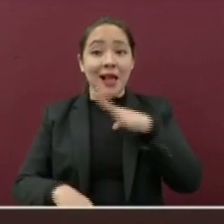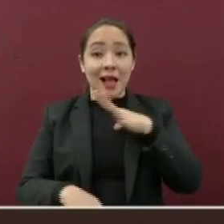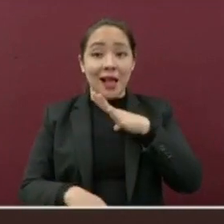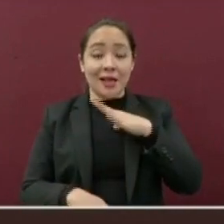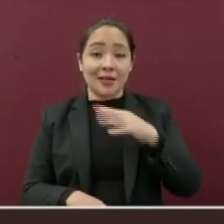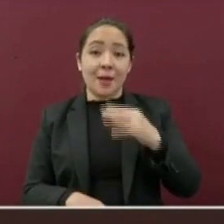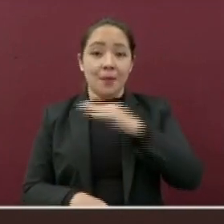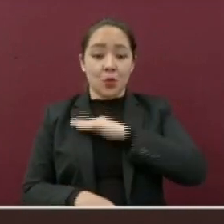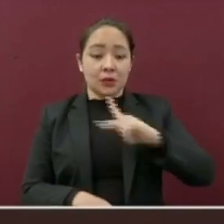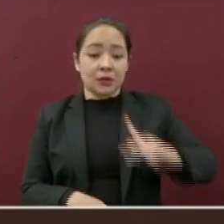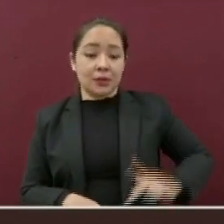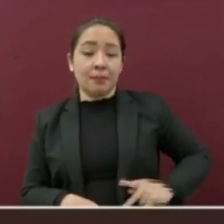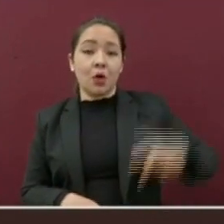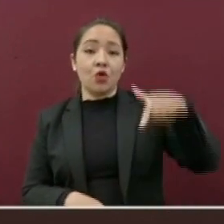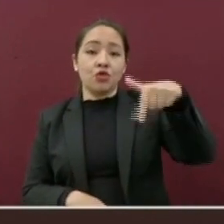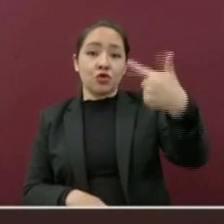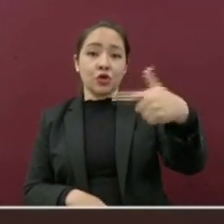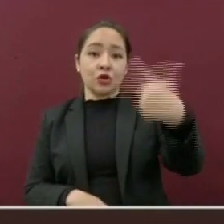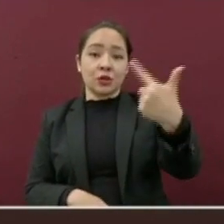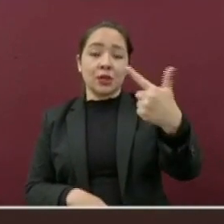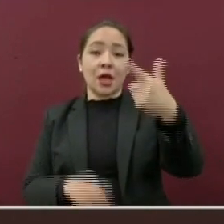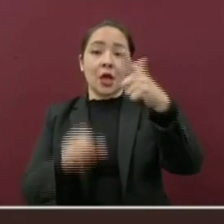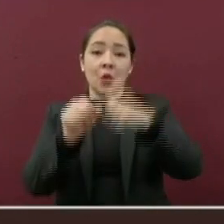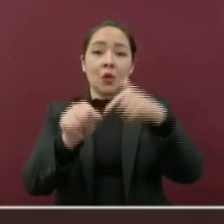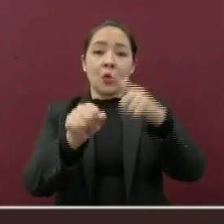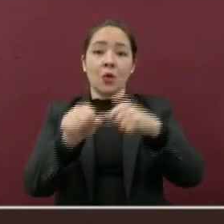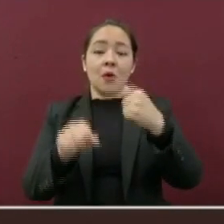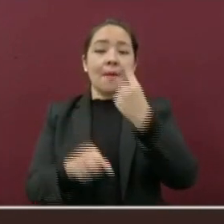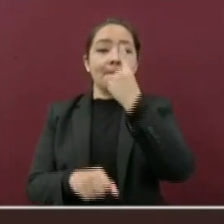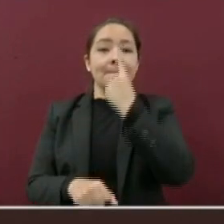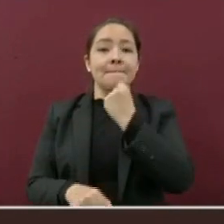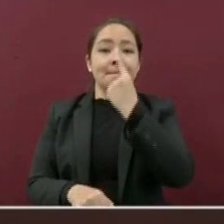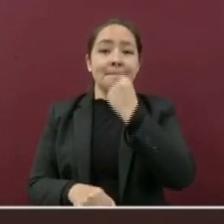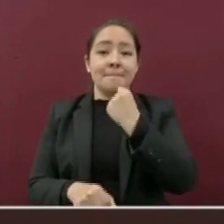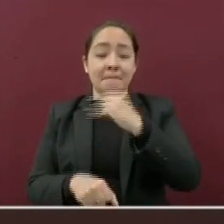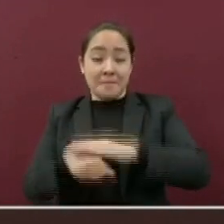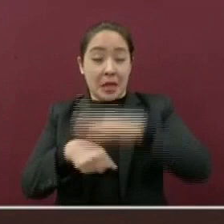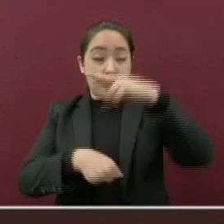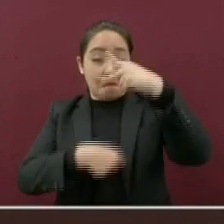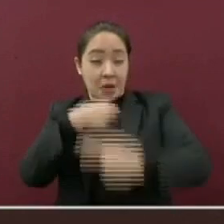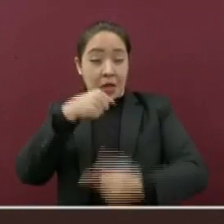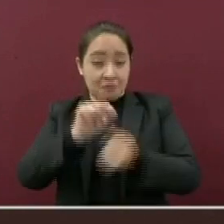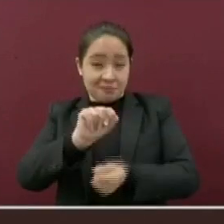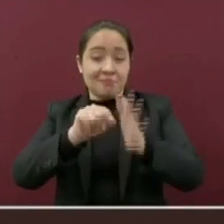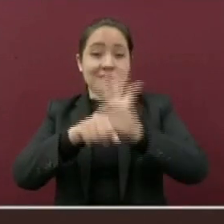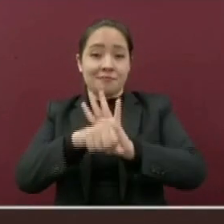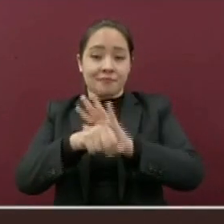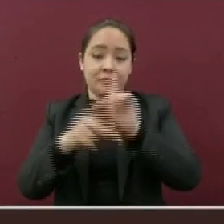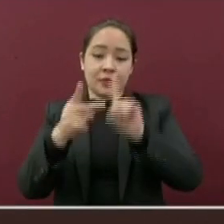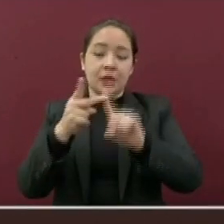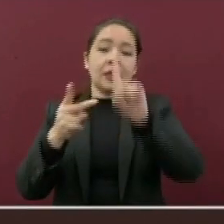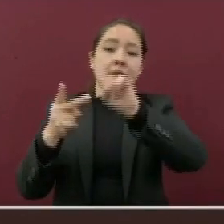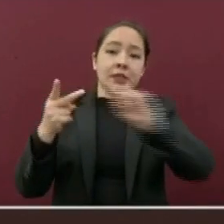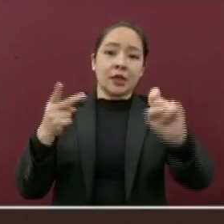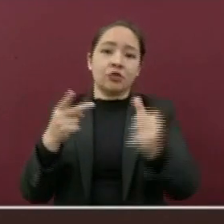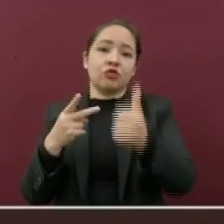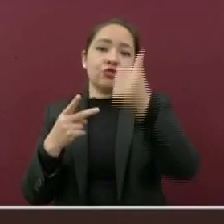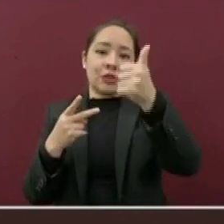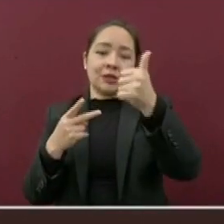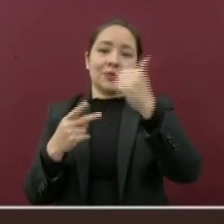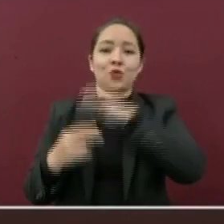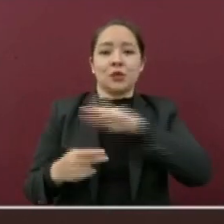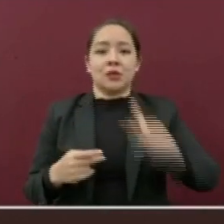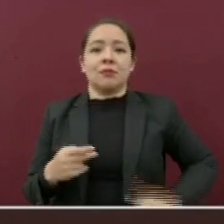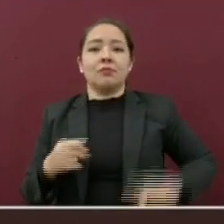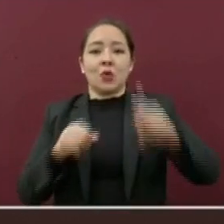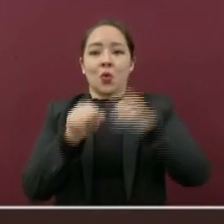municipios en color rojo de riesgo máximo y 106 en